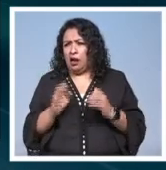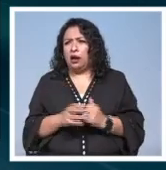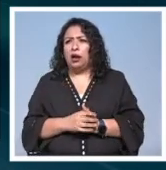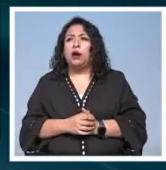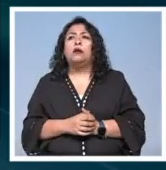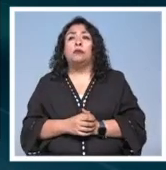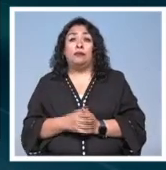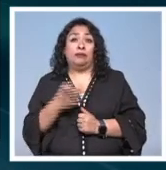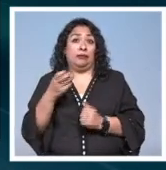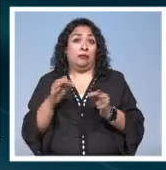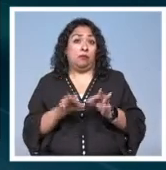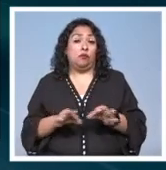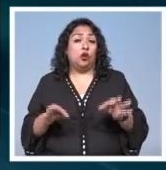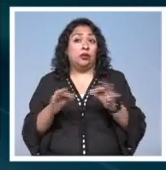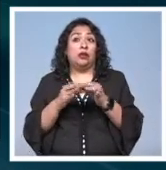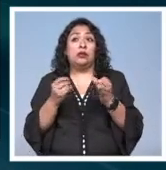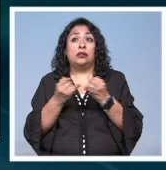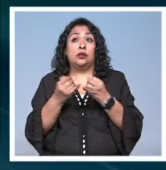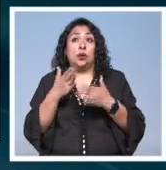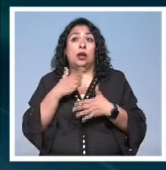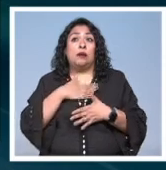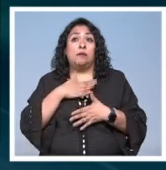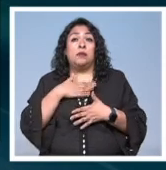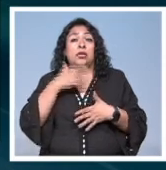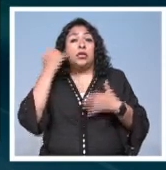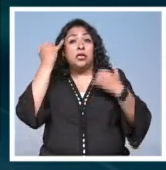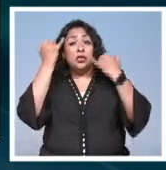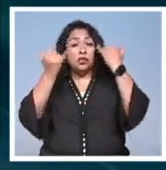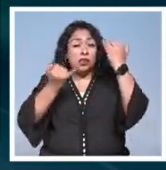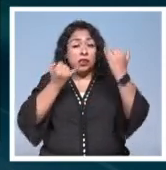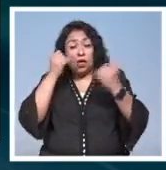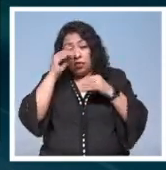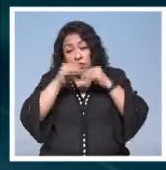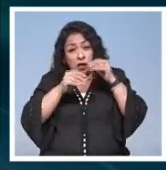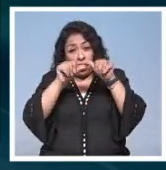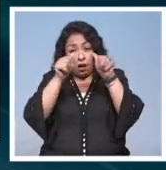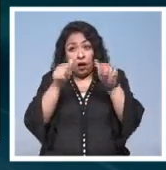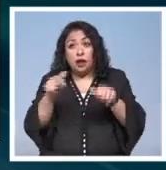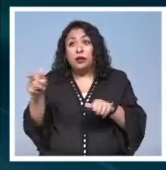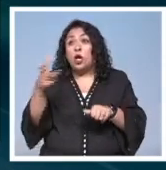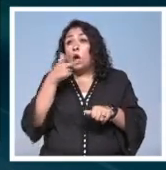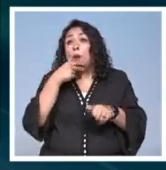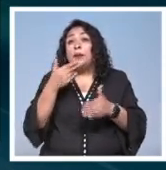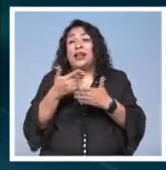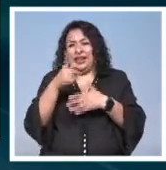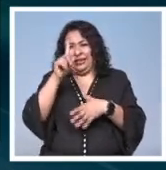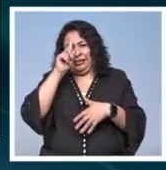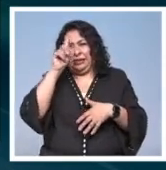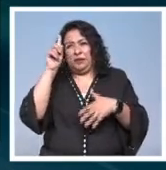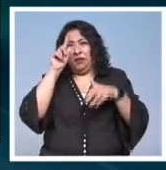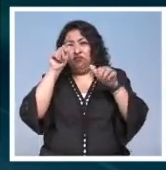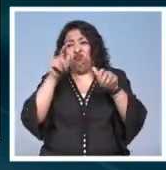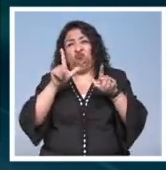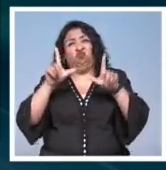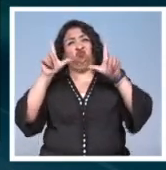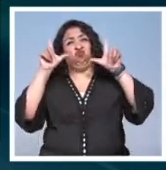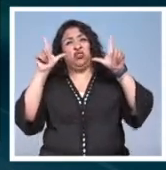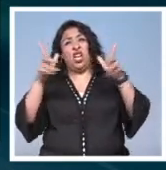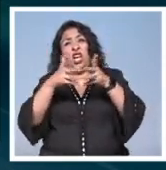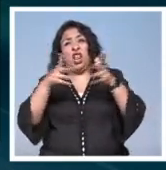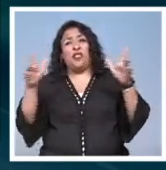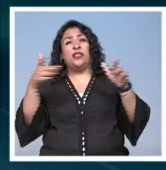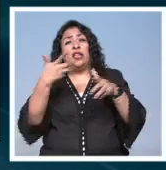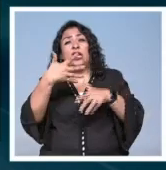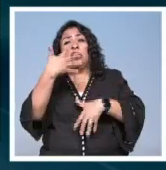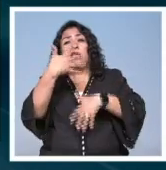son fundamentales también en mi batería de ideas en mi creación el artista madrileño trabaja en lienzos gigantescos de hasta